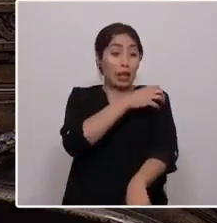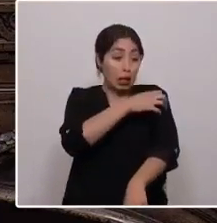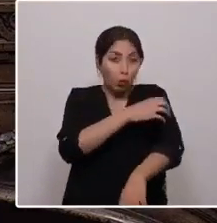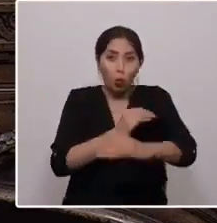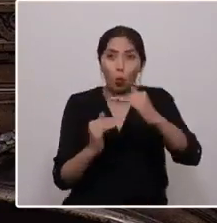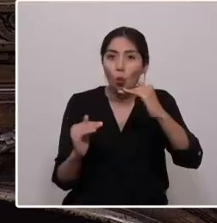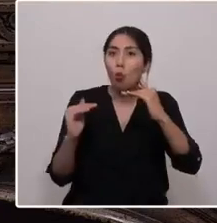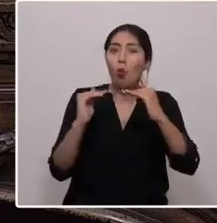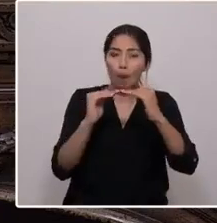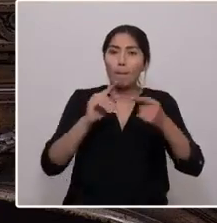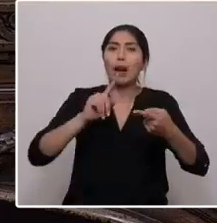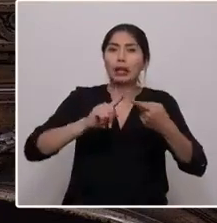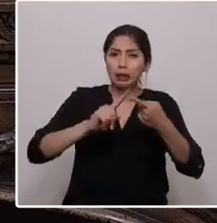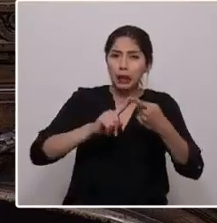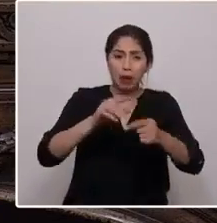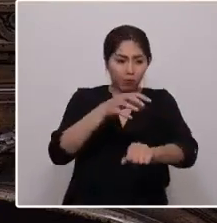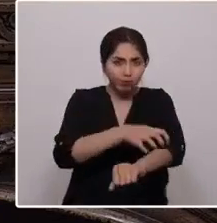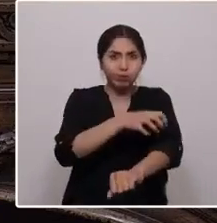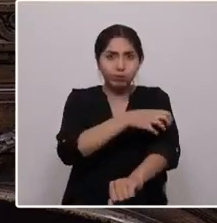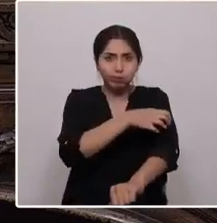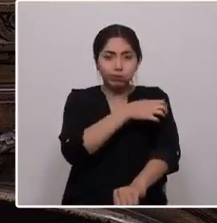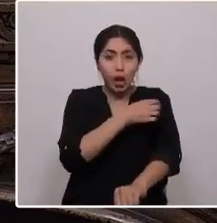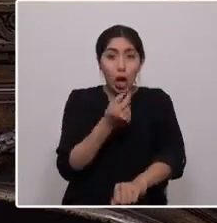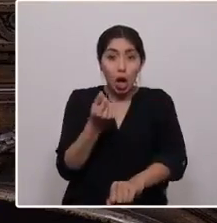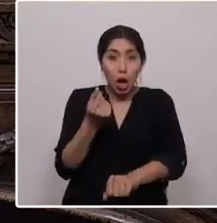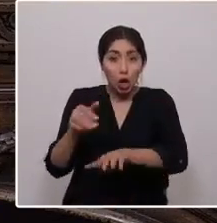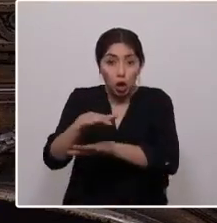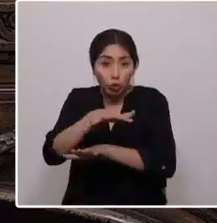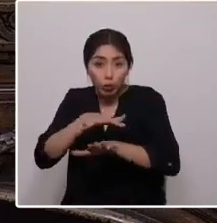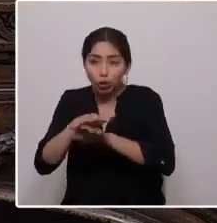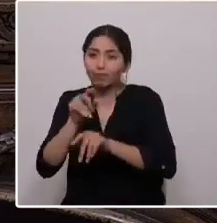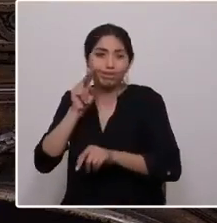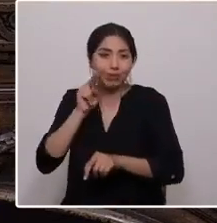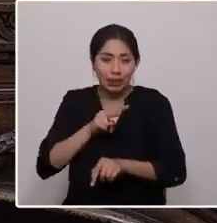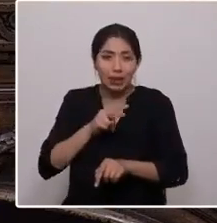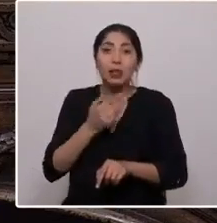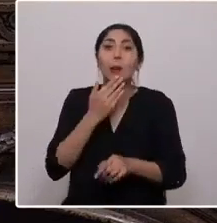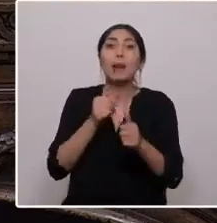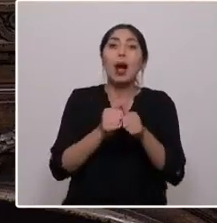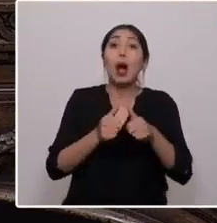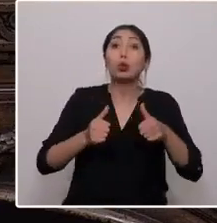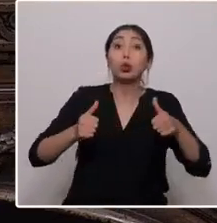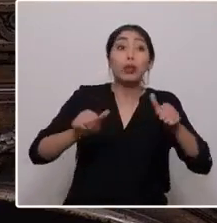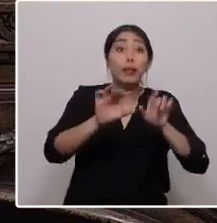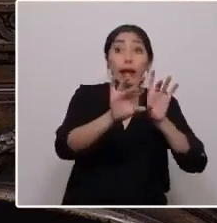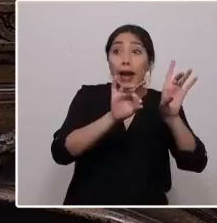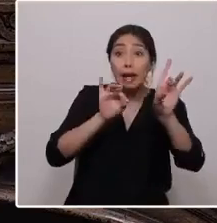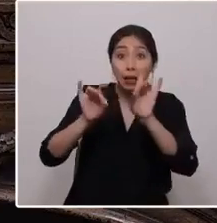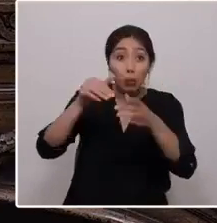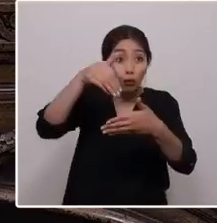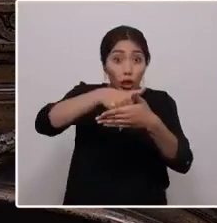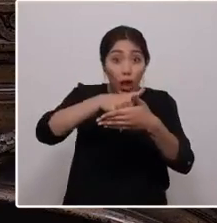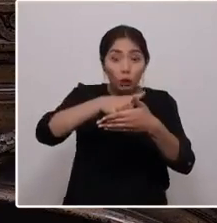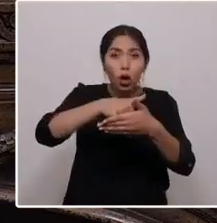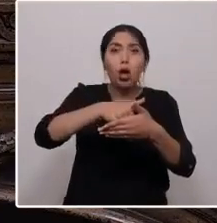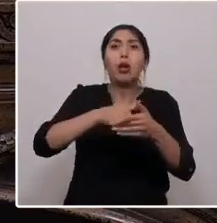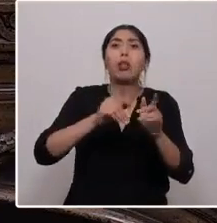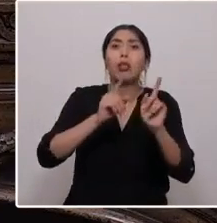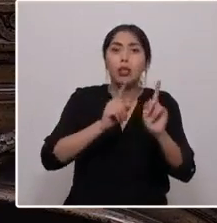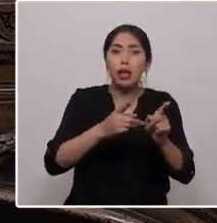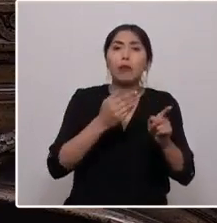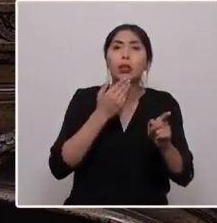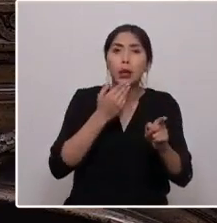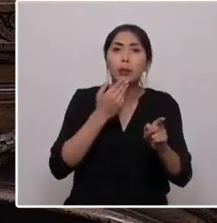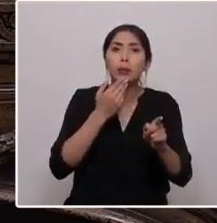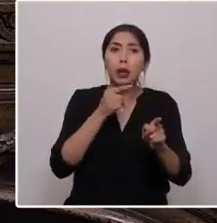participativo y anticorrupción, y que las autoridades electas estén sujetas a un mandato revocatorio.